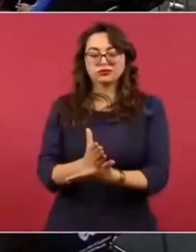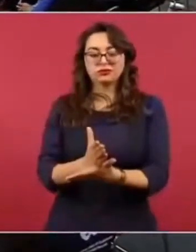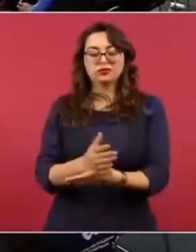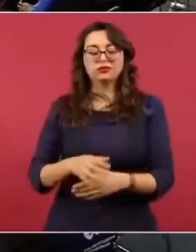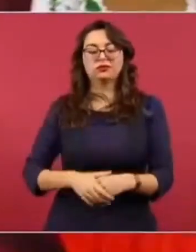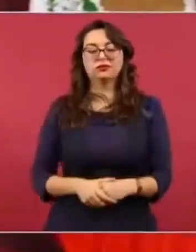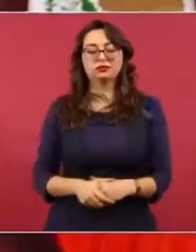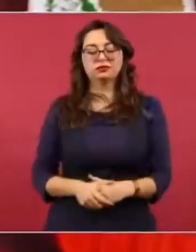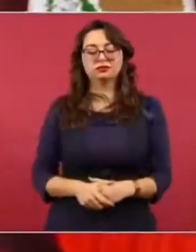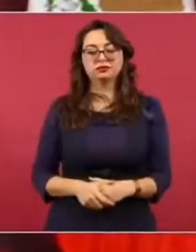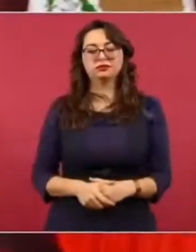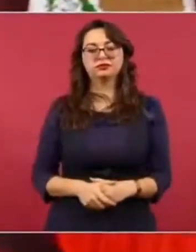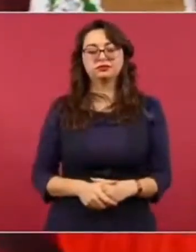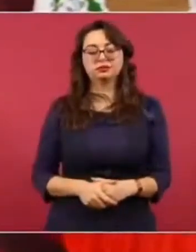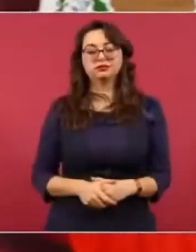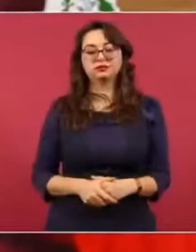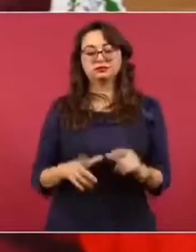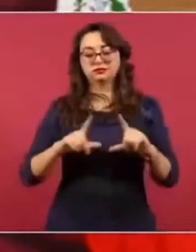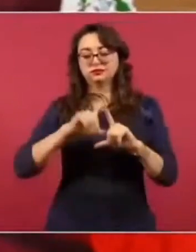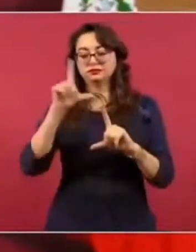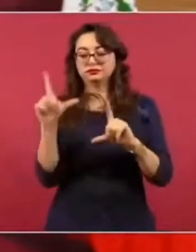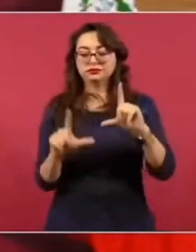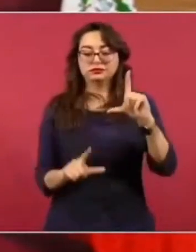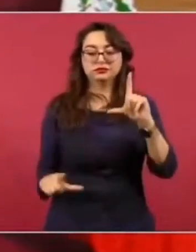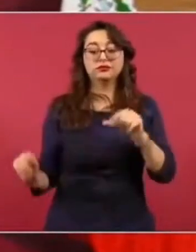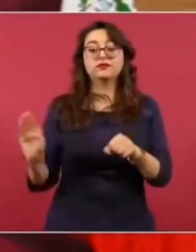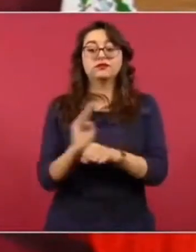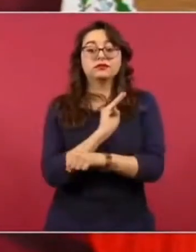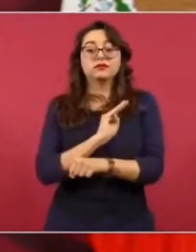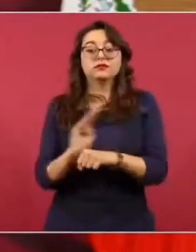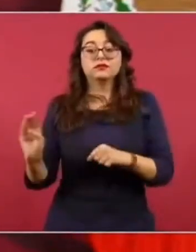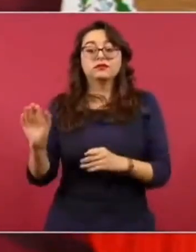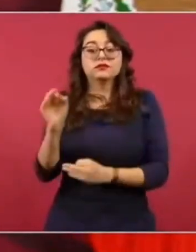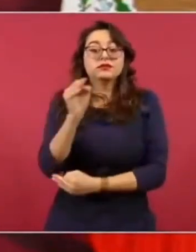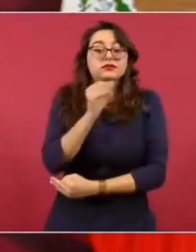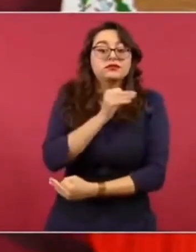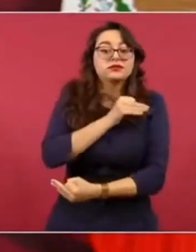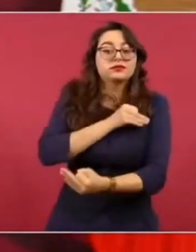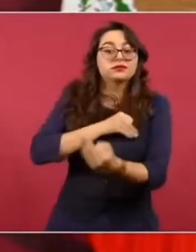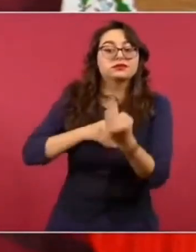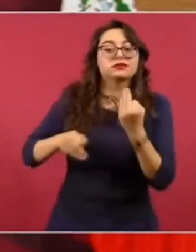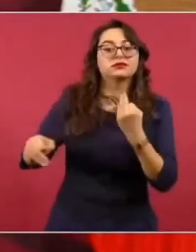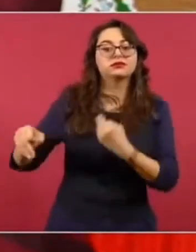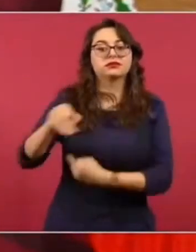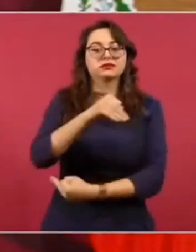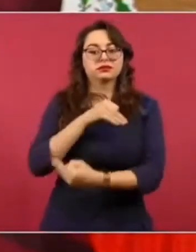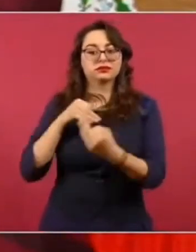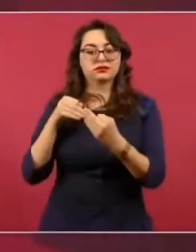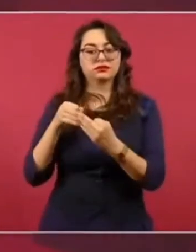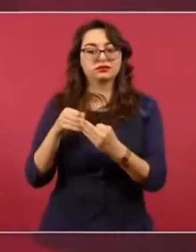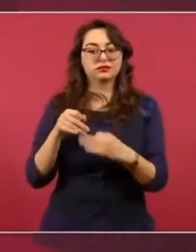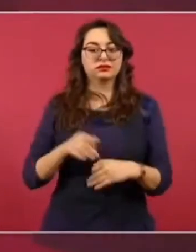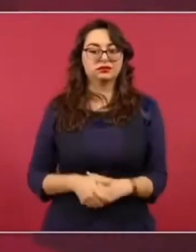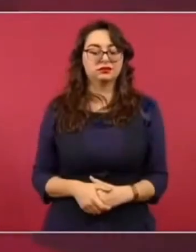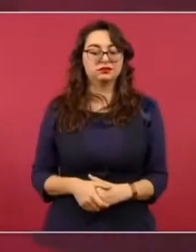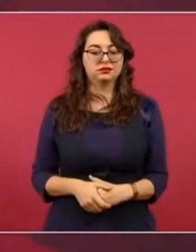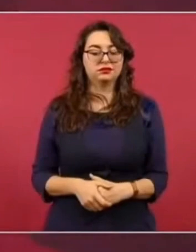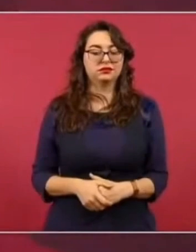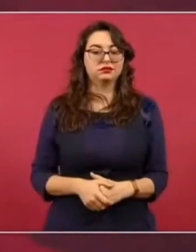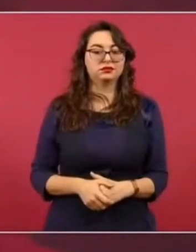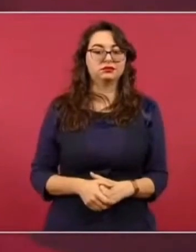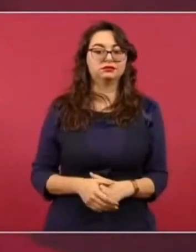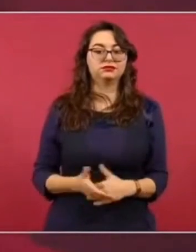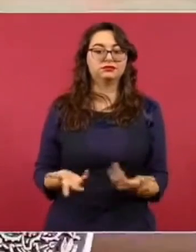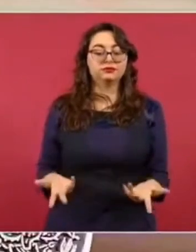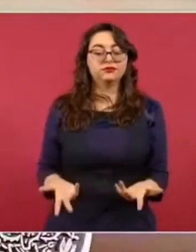es para bien de todos lo que no entendieron en el 2000, que